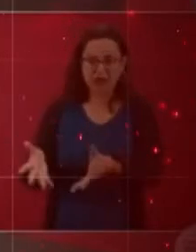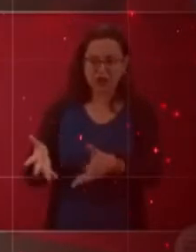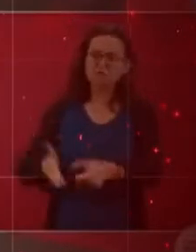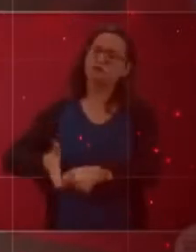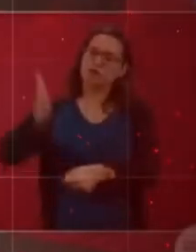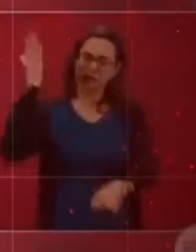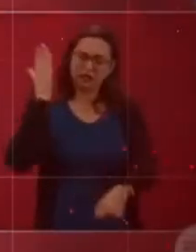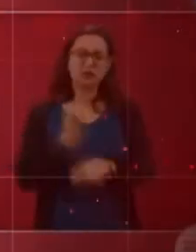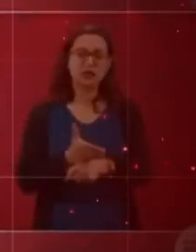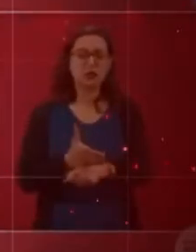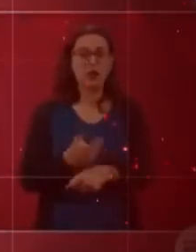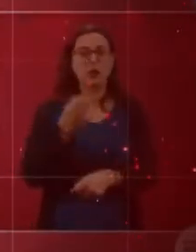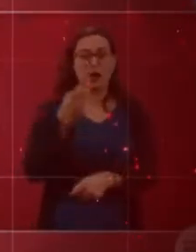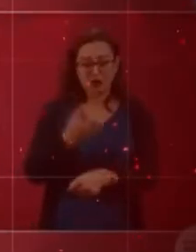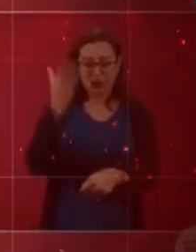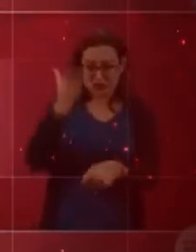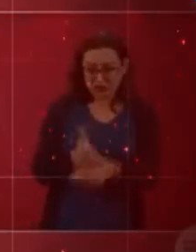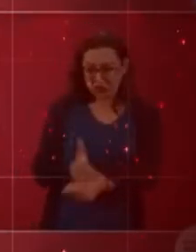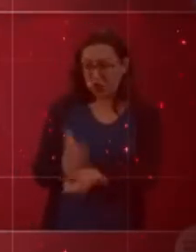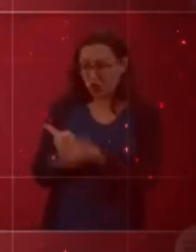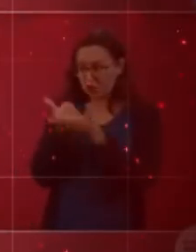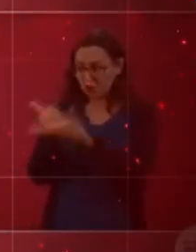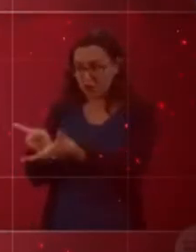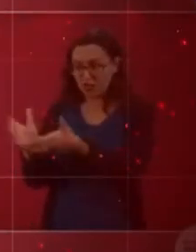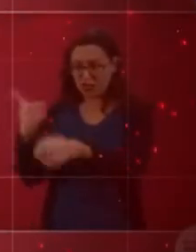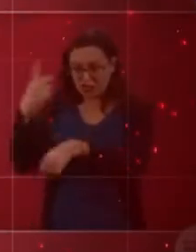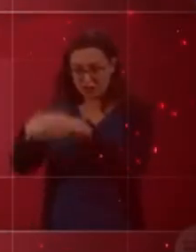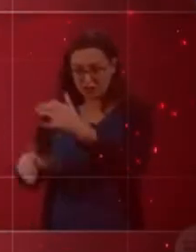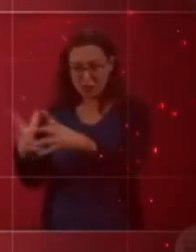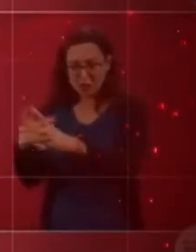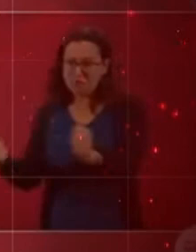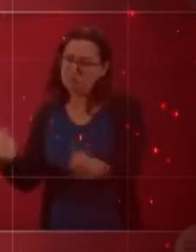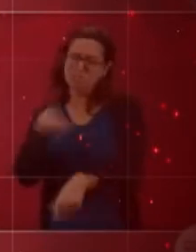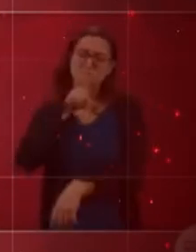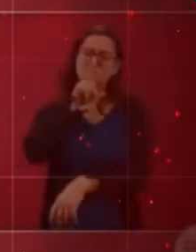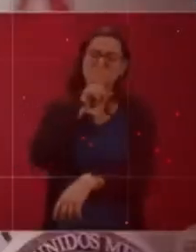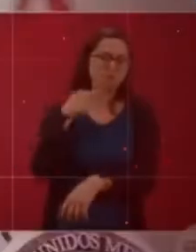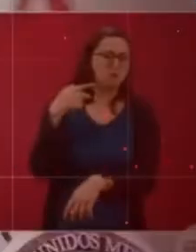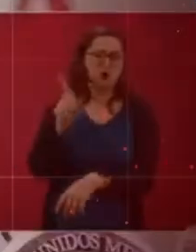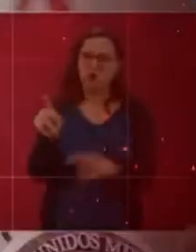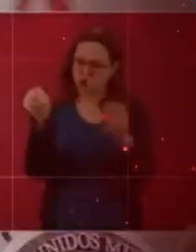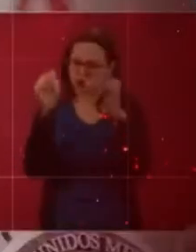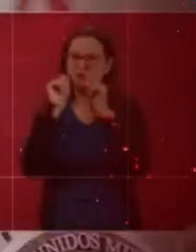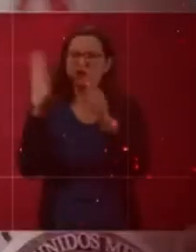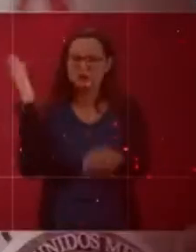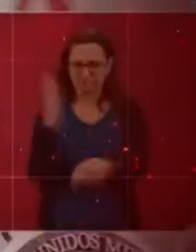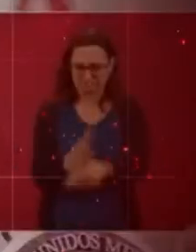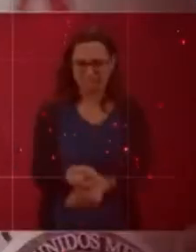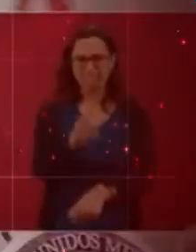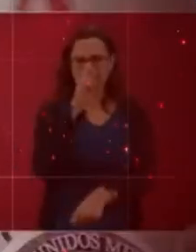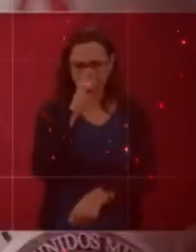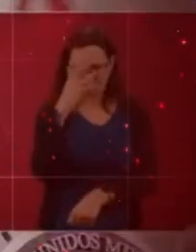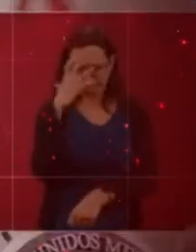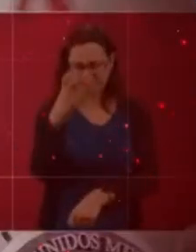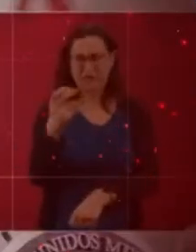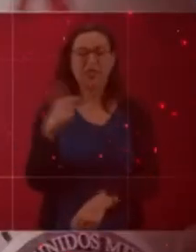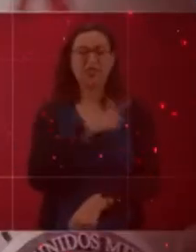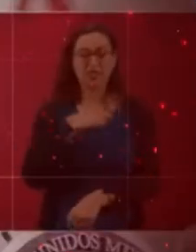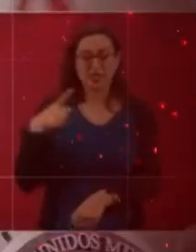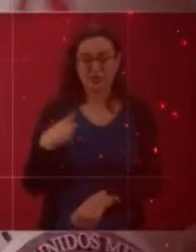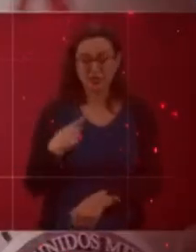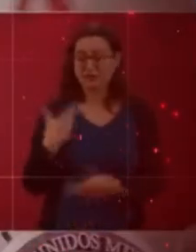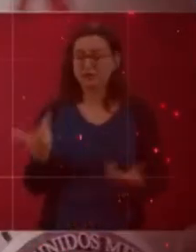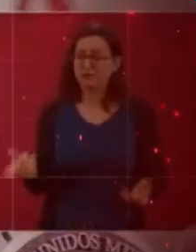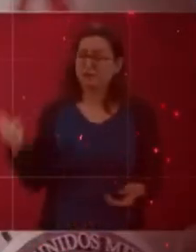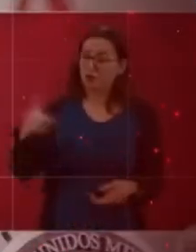podrá resarcir de manera total el daño ocasionado. Tenemos una deuda histórica con las mujeres, en especial con las víctimas de